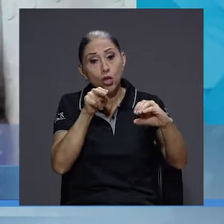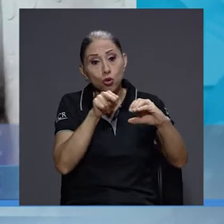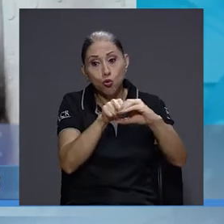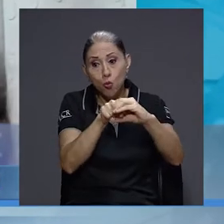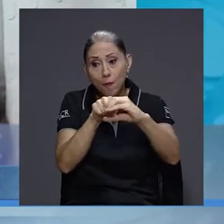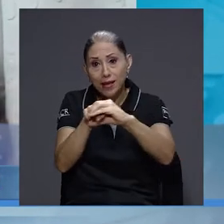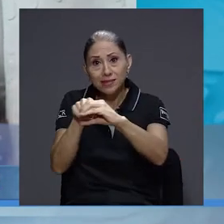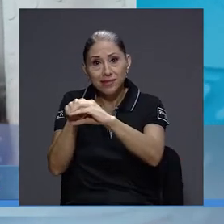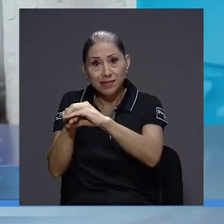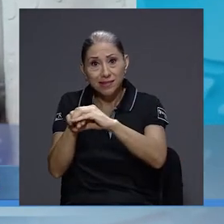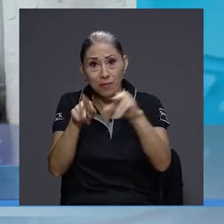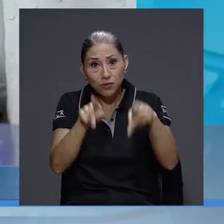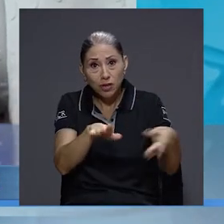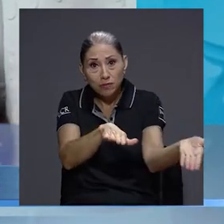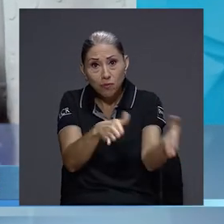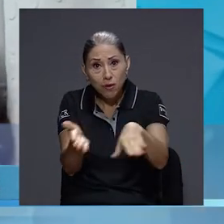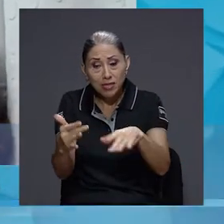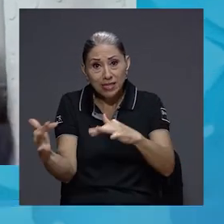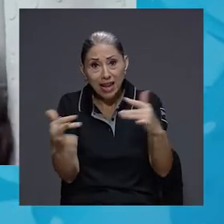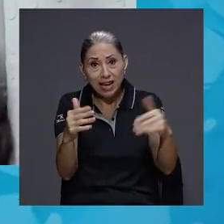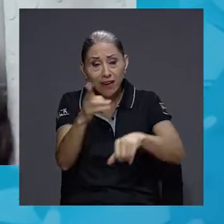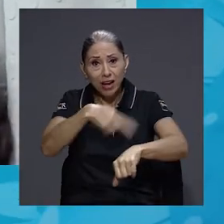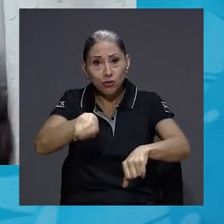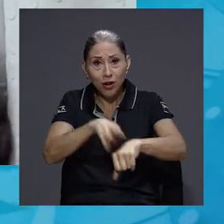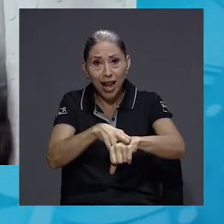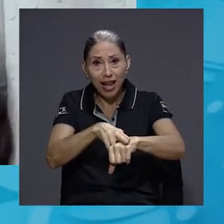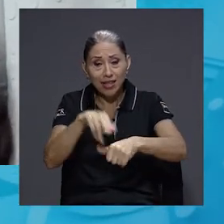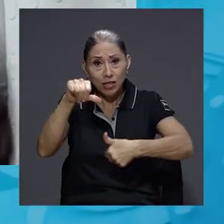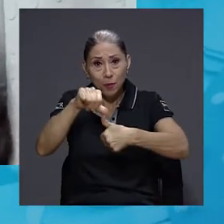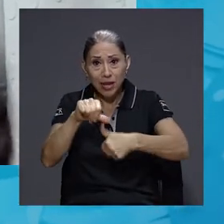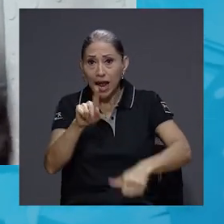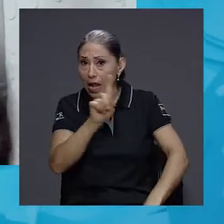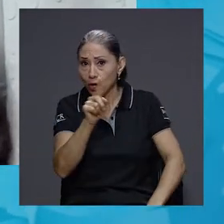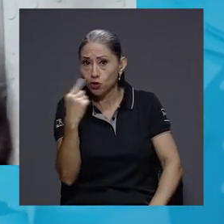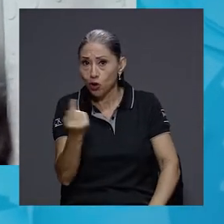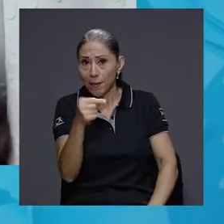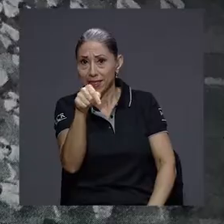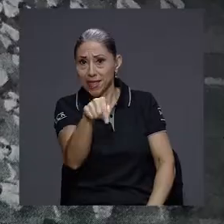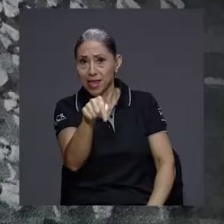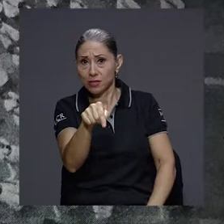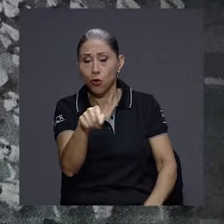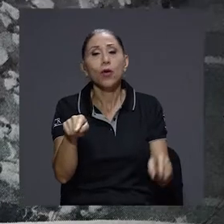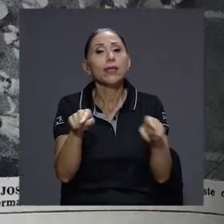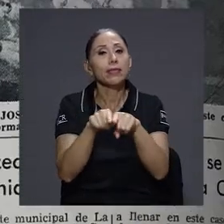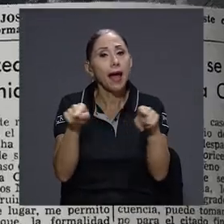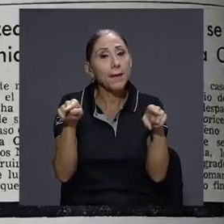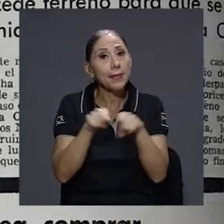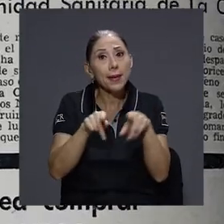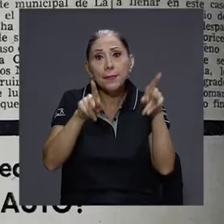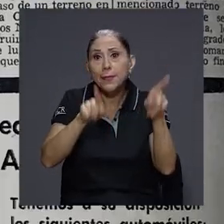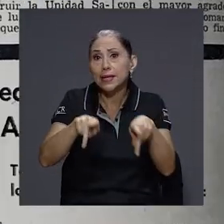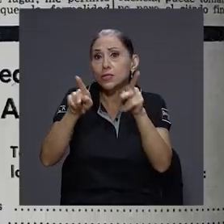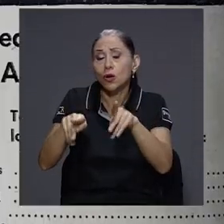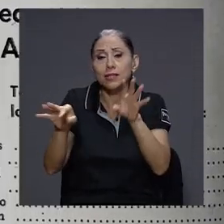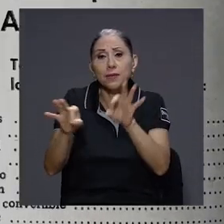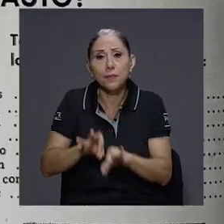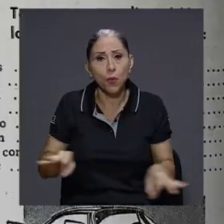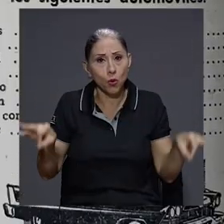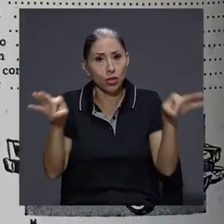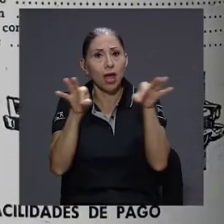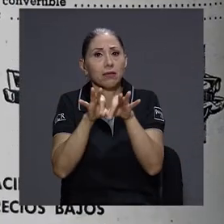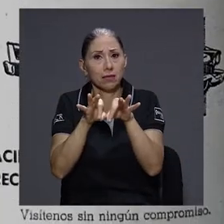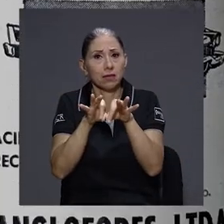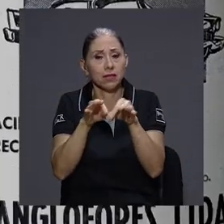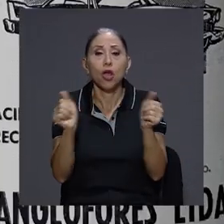solo de los héroes de la guerra nacional y centroamericana, sino también personas importantes